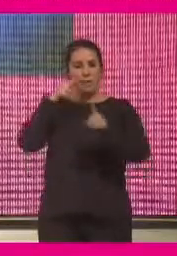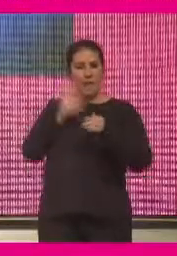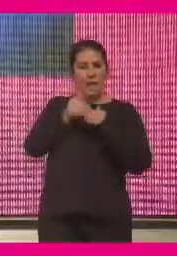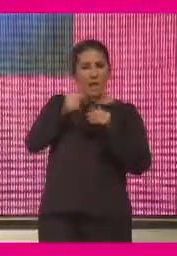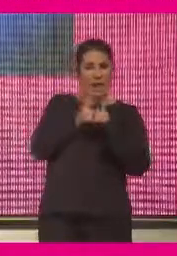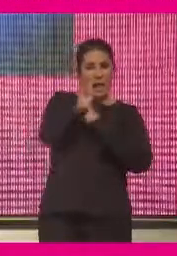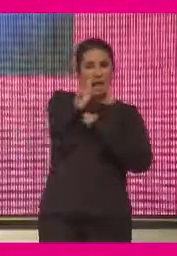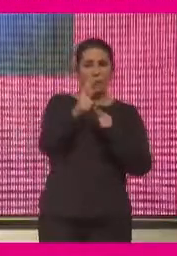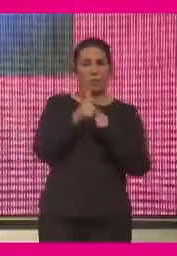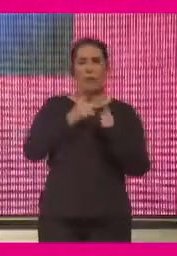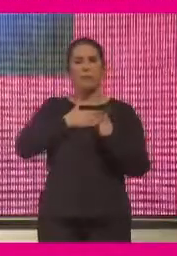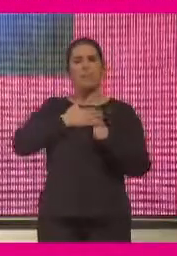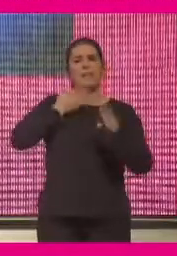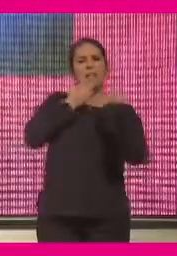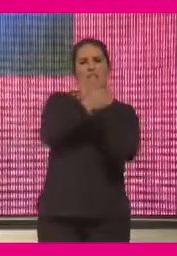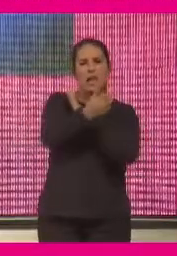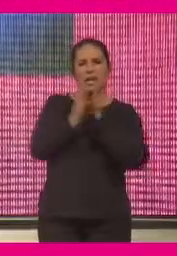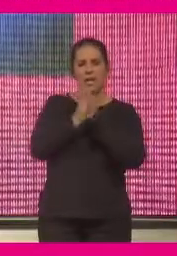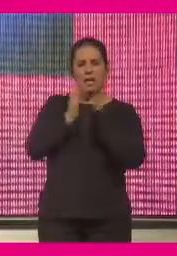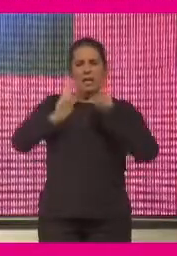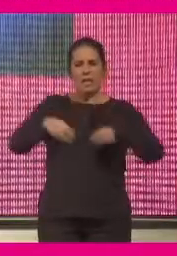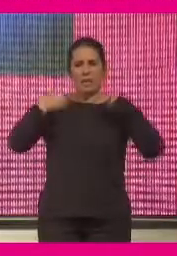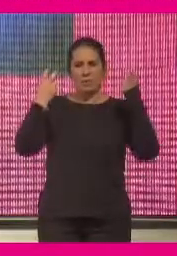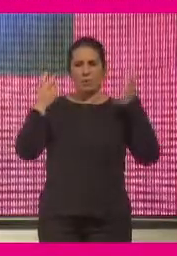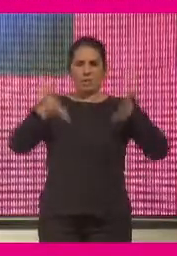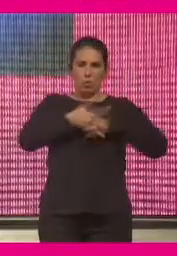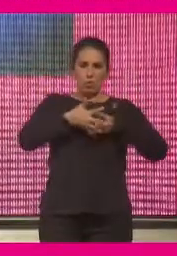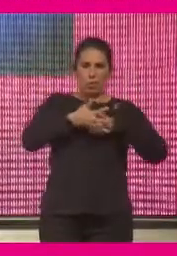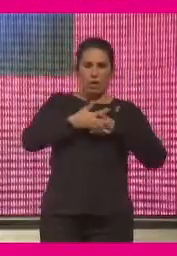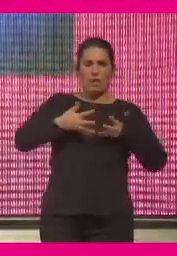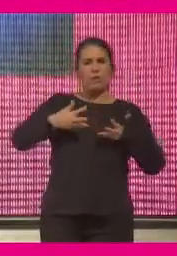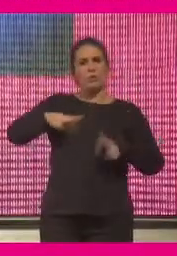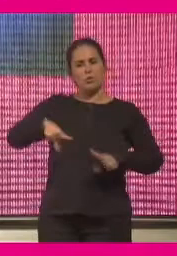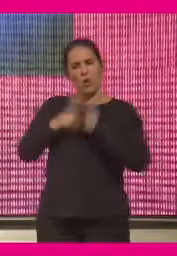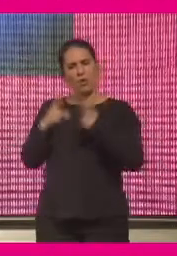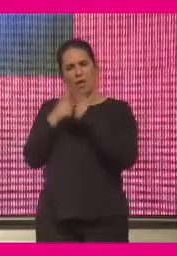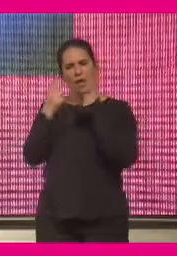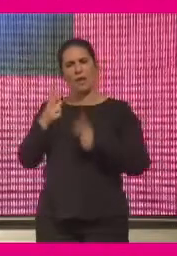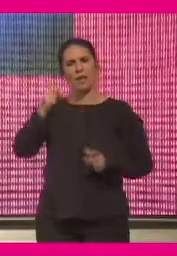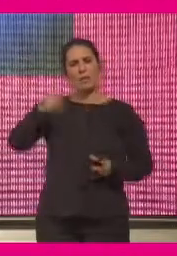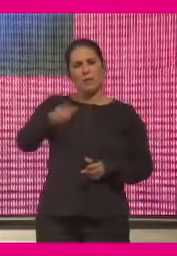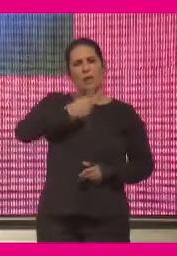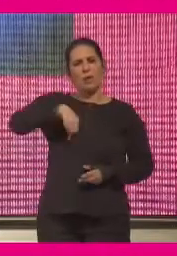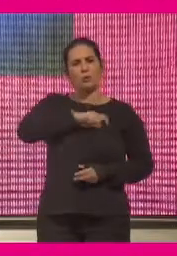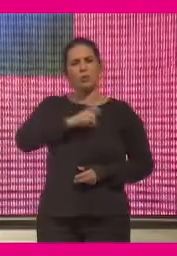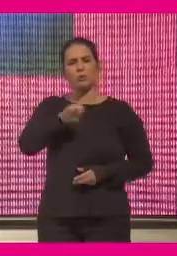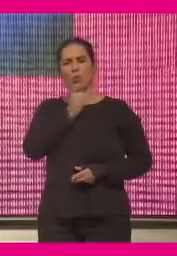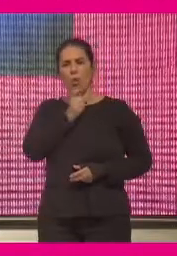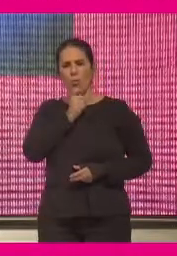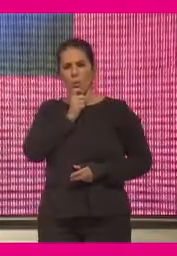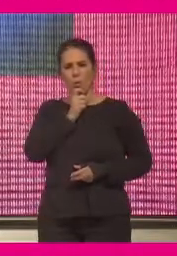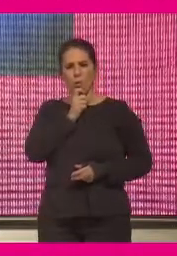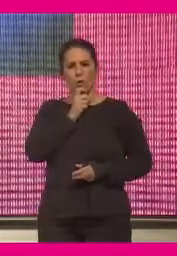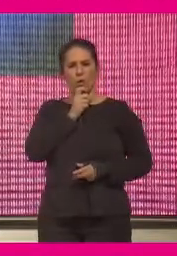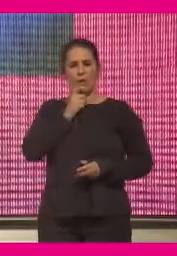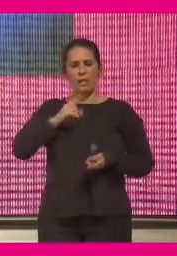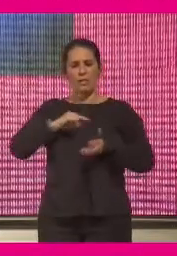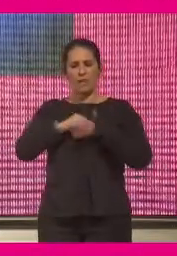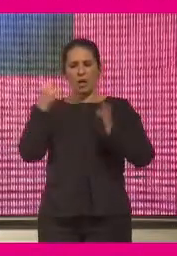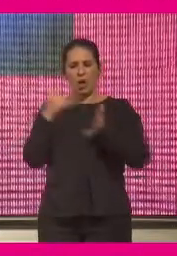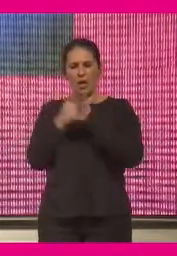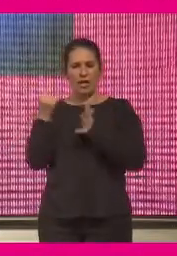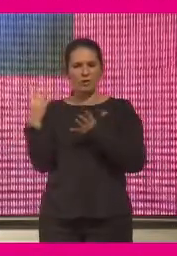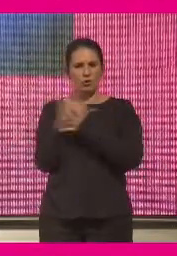supone cambios culturales, cambios sociales y cómo abrazamos e incorporamos las oportunidades de nuevas tecnologías